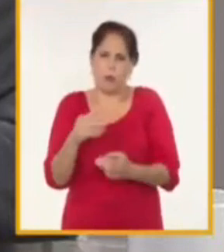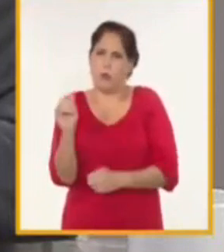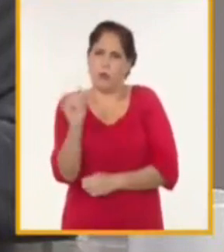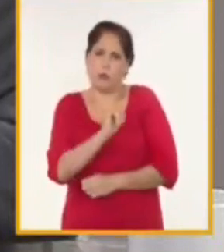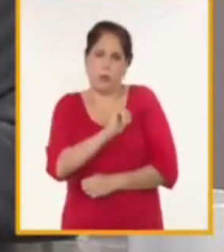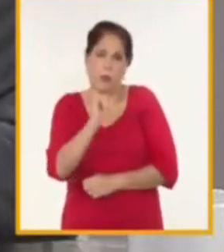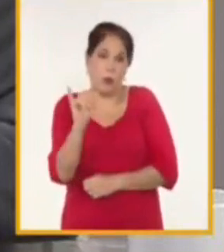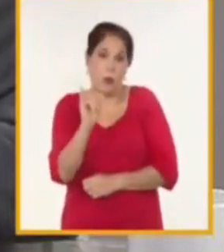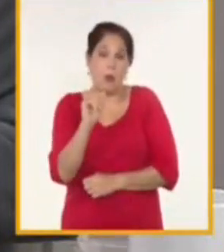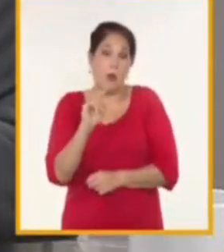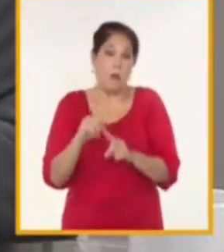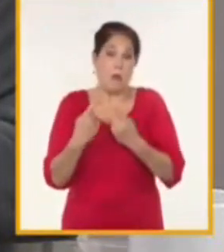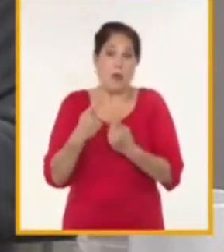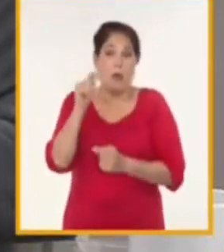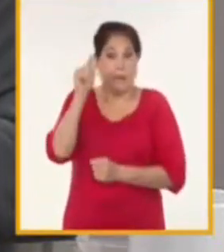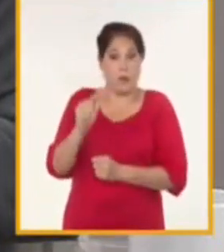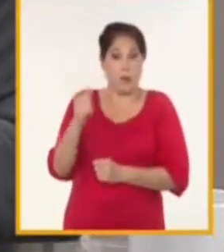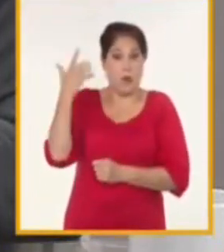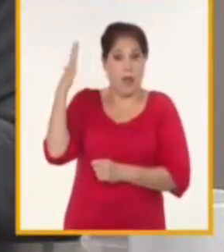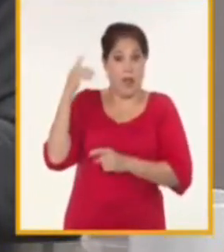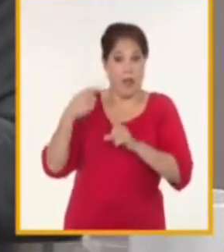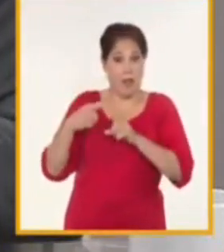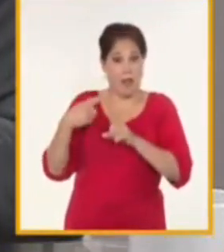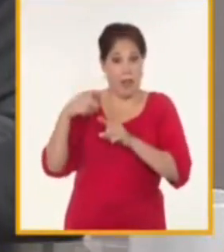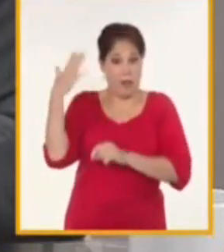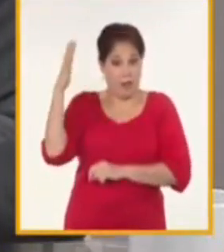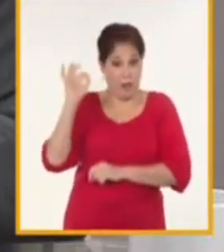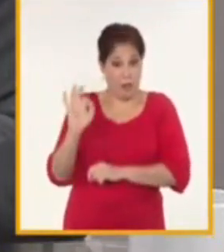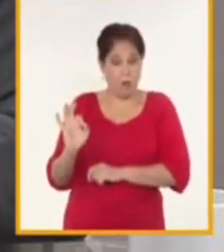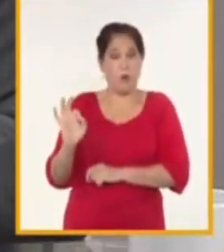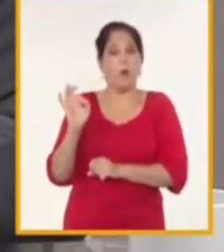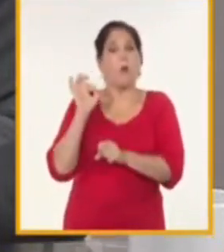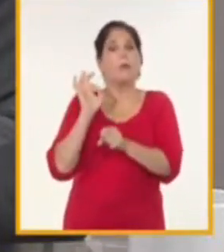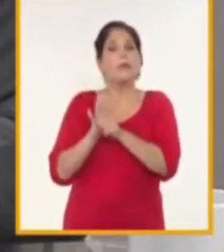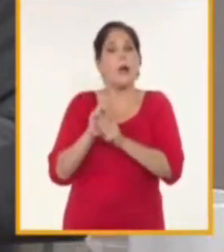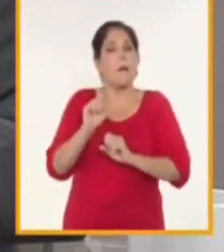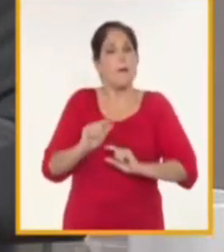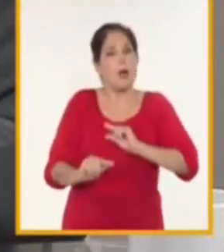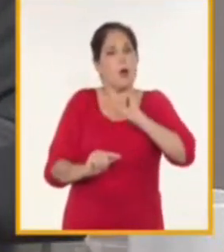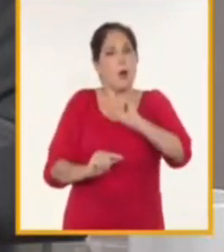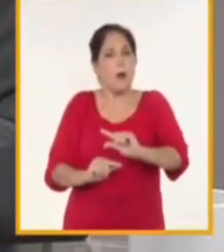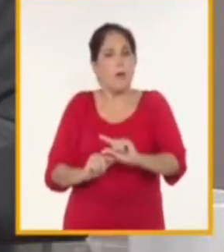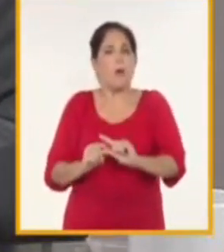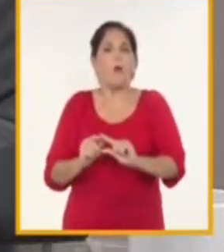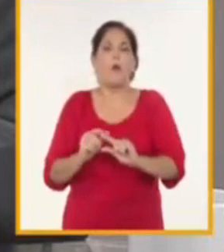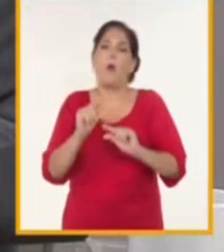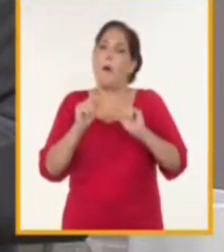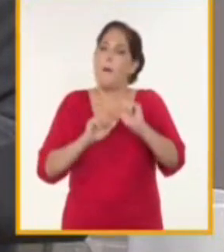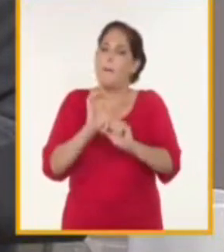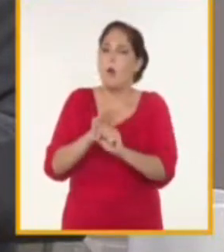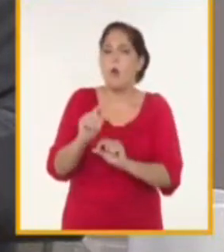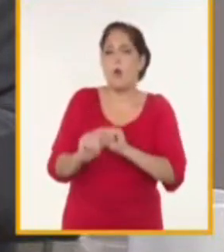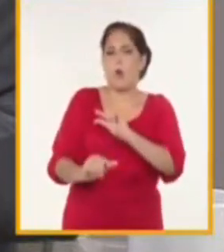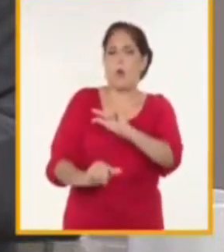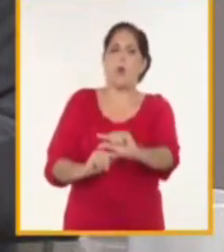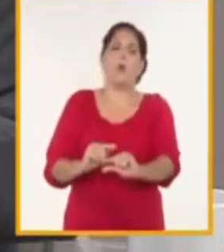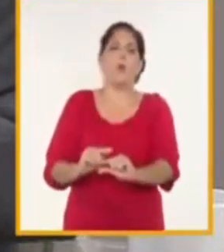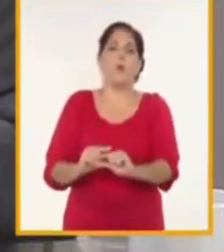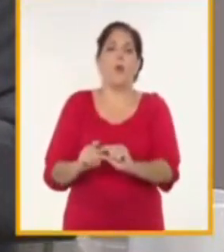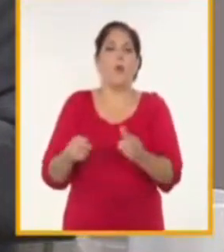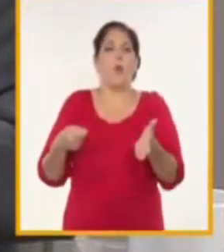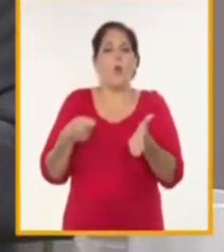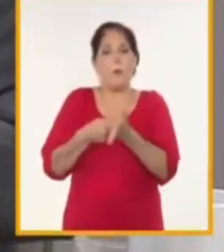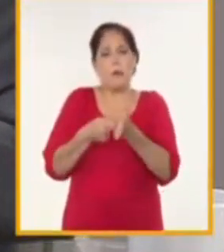que nosotros tenemos algunos inversionistas que iniciaron su actividad de manera muy discreta, una inversión